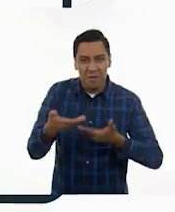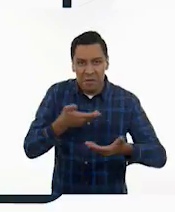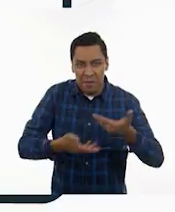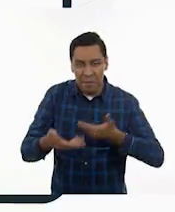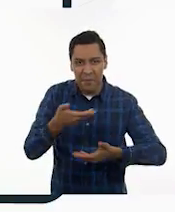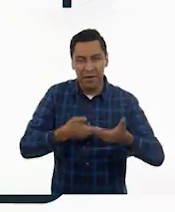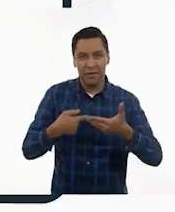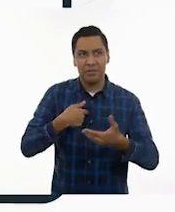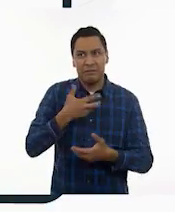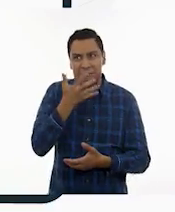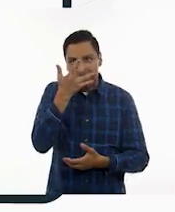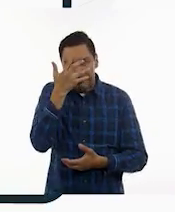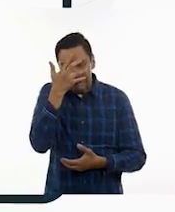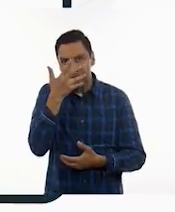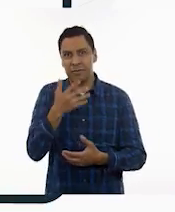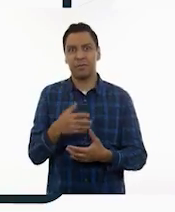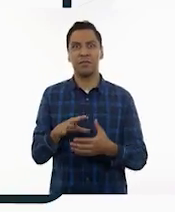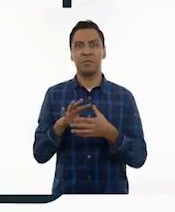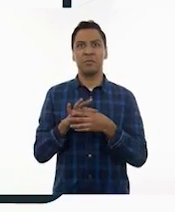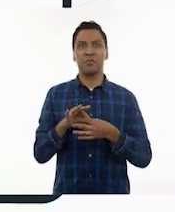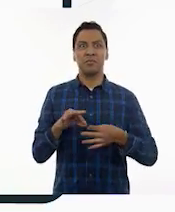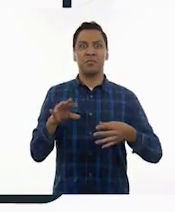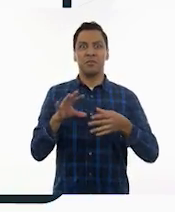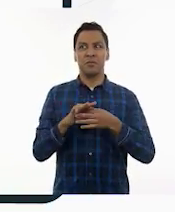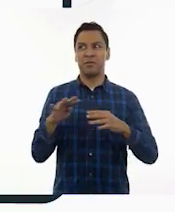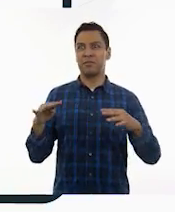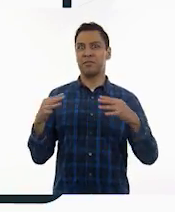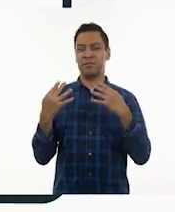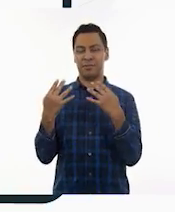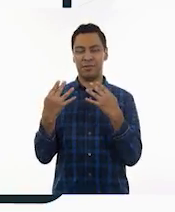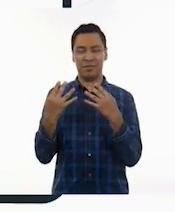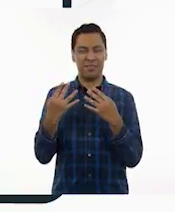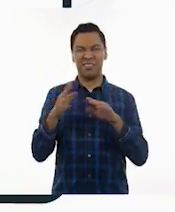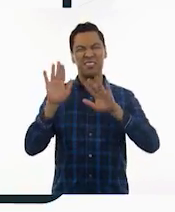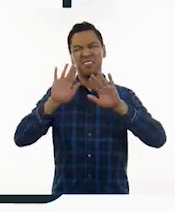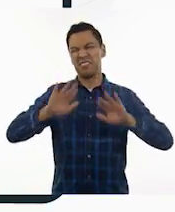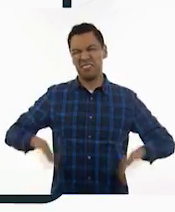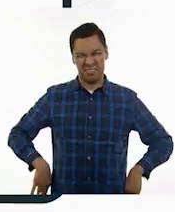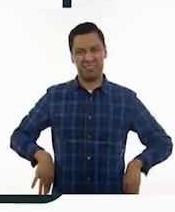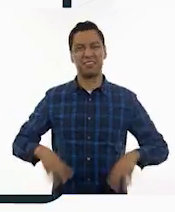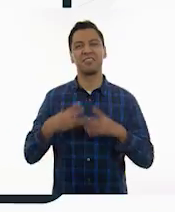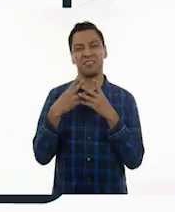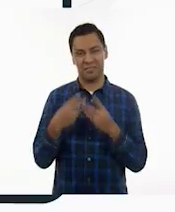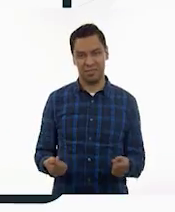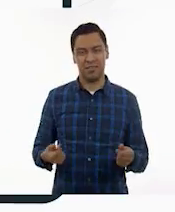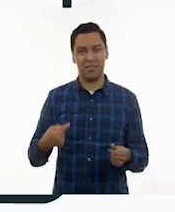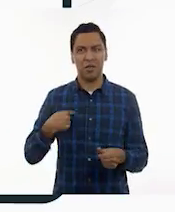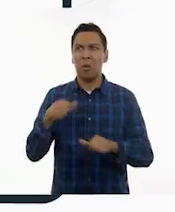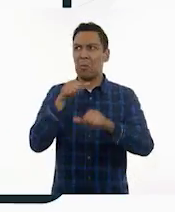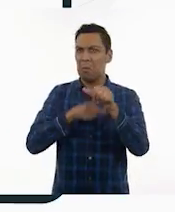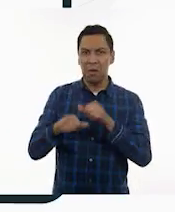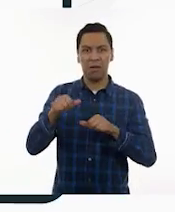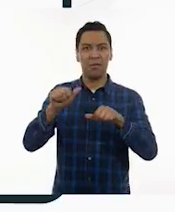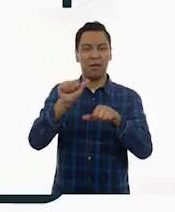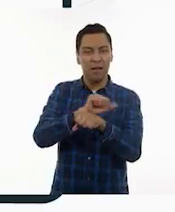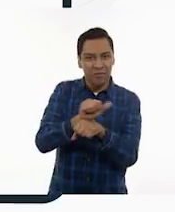la pena al momento de hablar frente al público, que puede ser un personaje distinto en cada obra y aprendí a divertirme de una